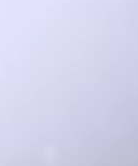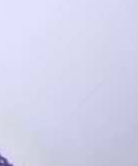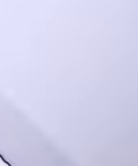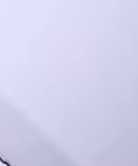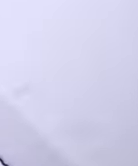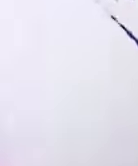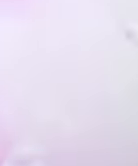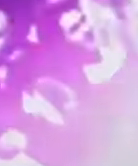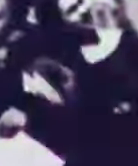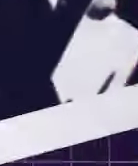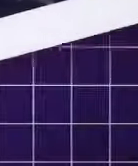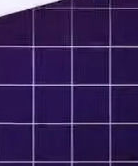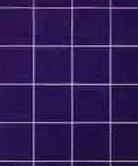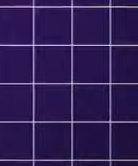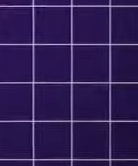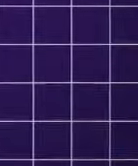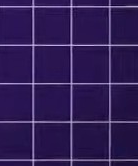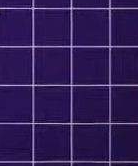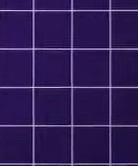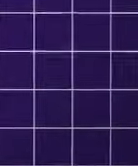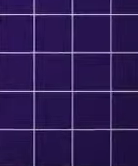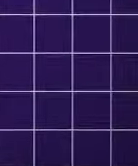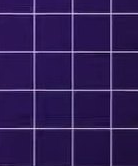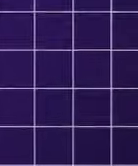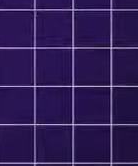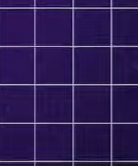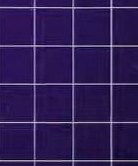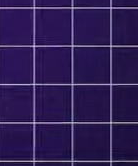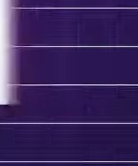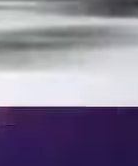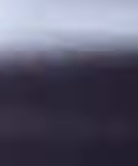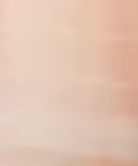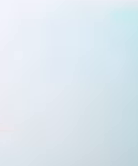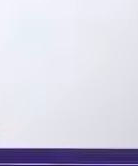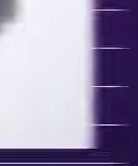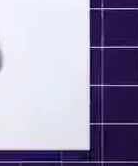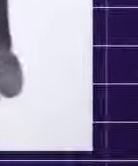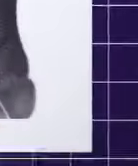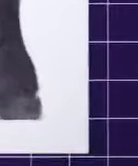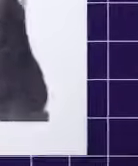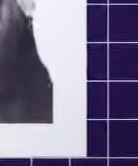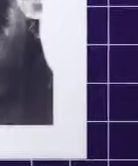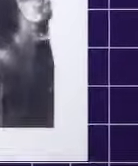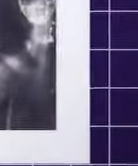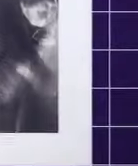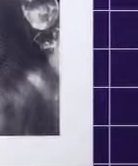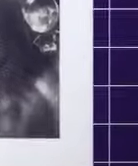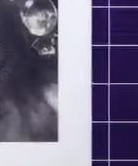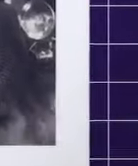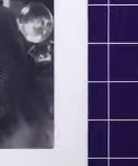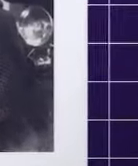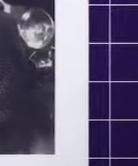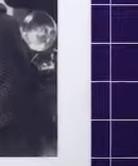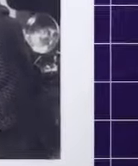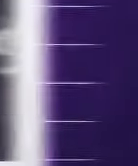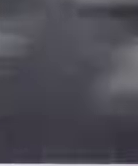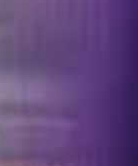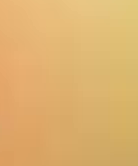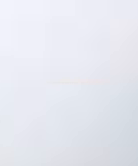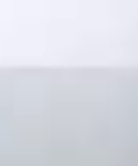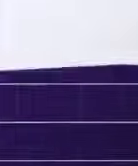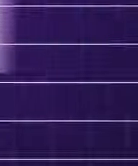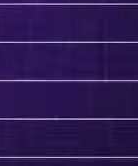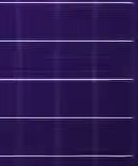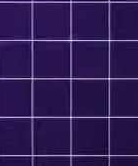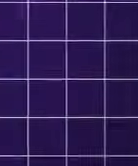hoy gracias al tribunal electoral y al esfuerzo de millones de mexicanas y mexicanos gozamos de igualdad de derechos las mujeres podemos defendernos de la violencia